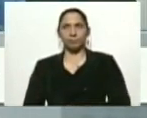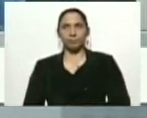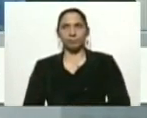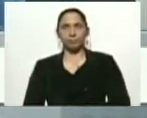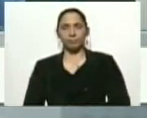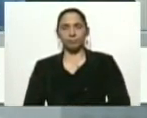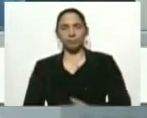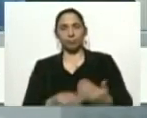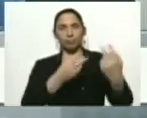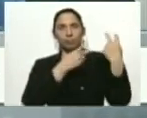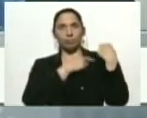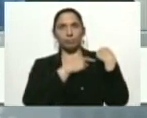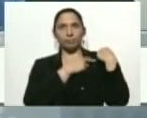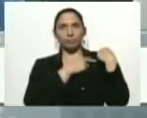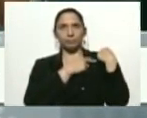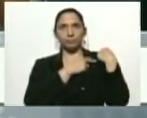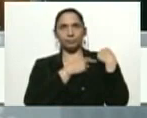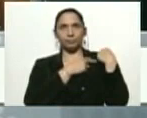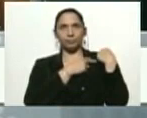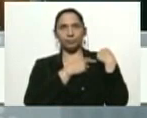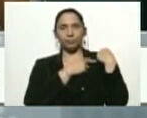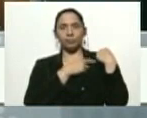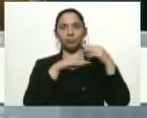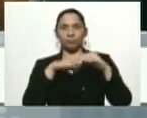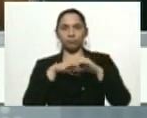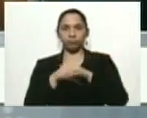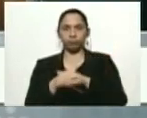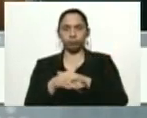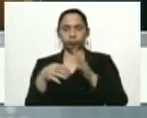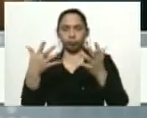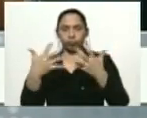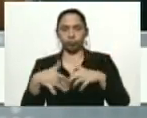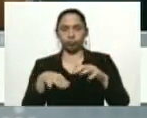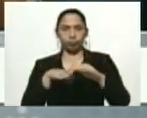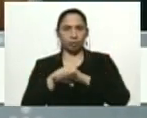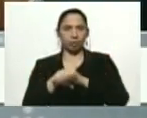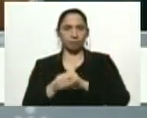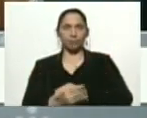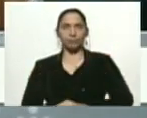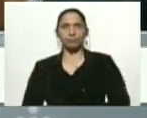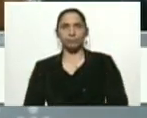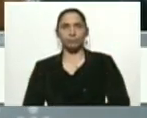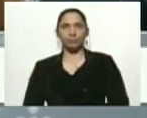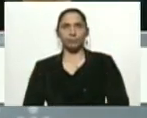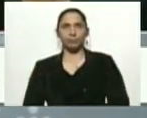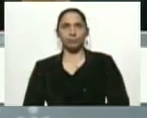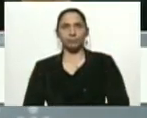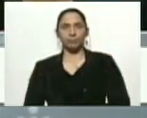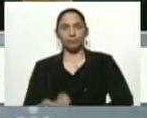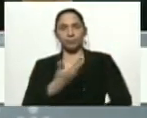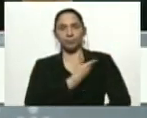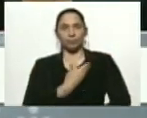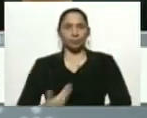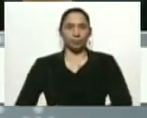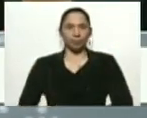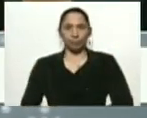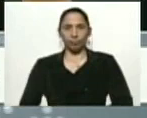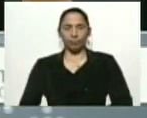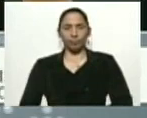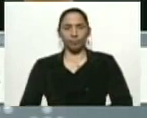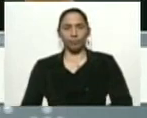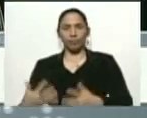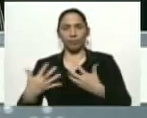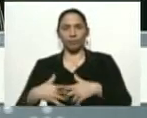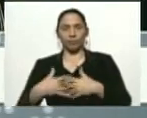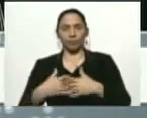Estaban representantes de la Cámara del Calzado, de la industria del calzado. Estaba el presidente de FEDEQUIN, que es la